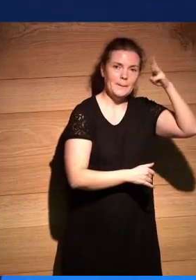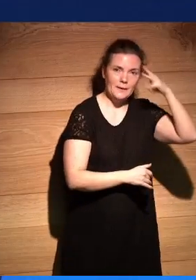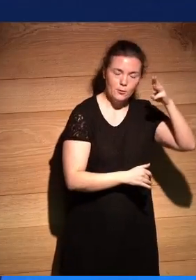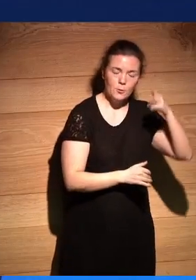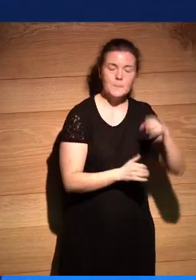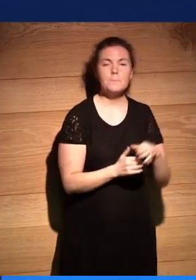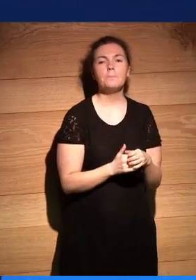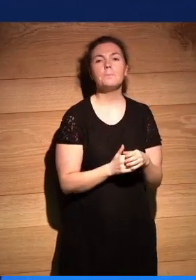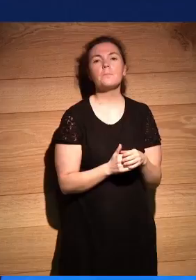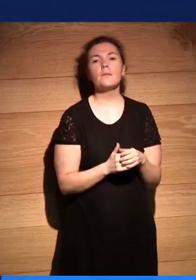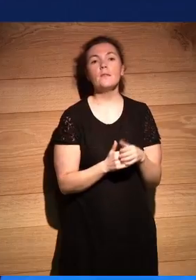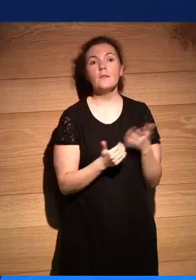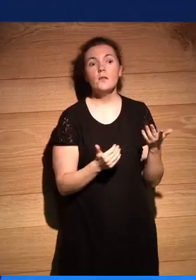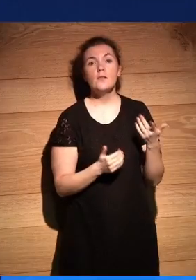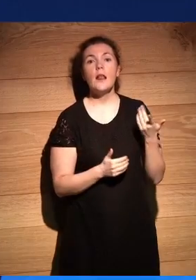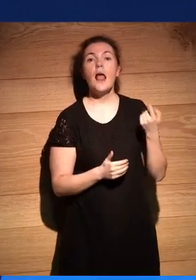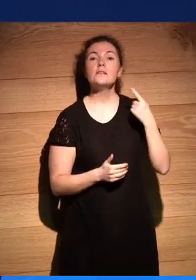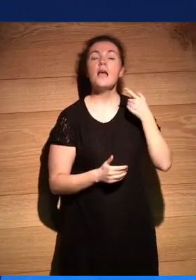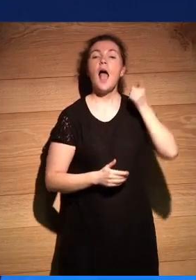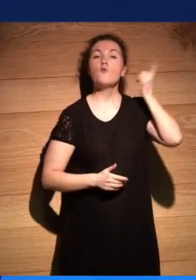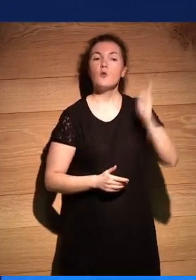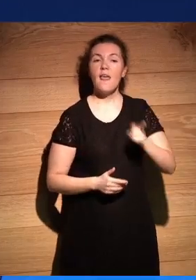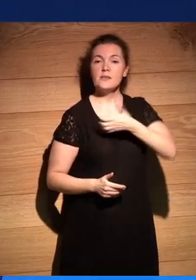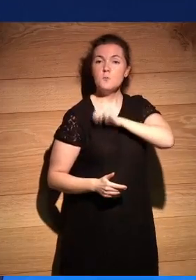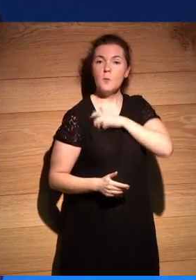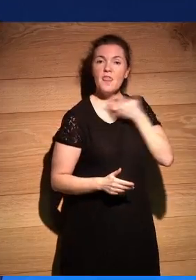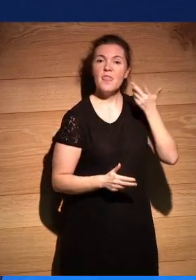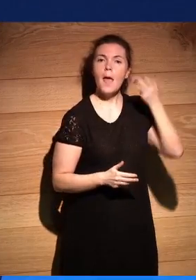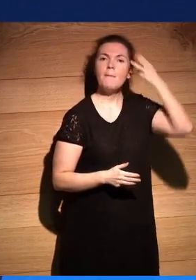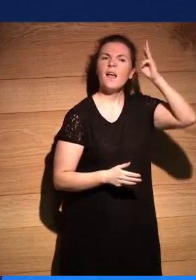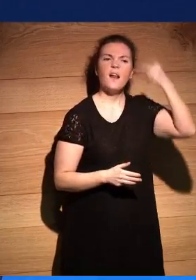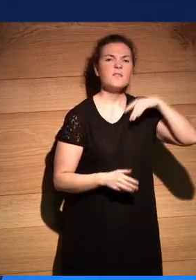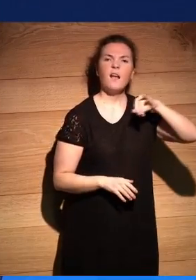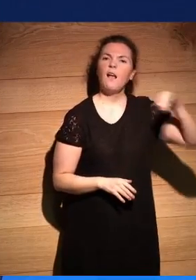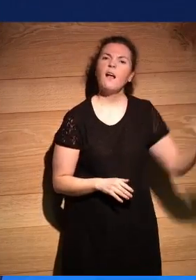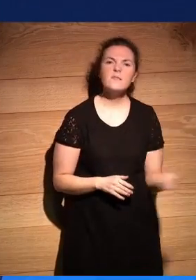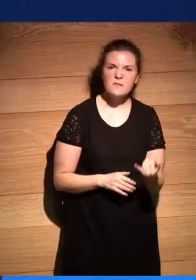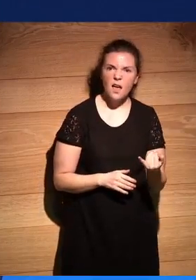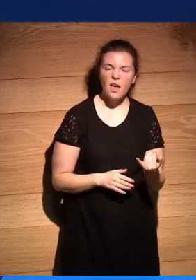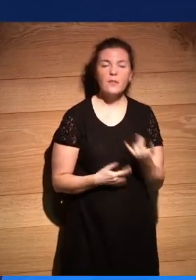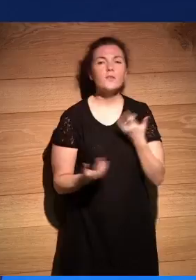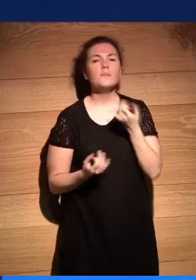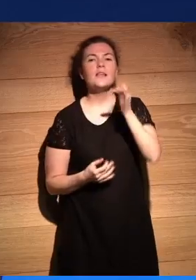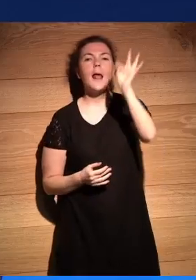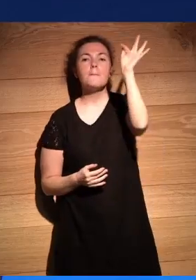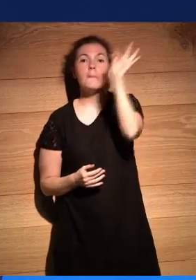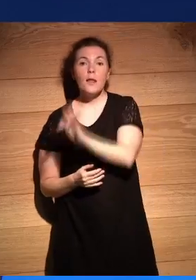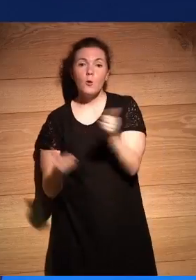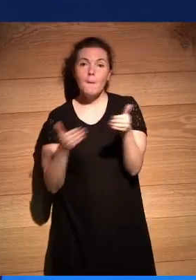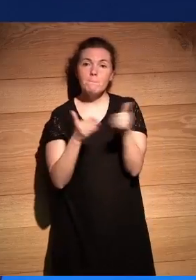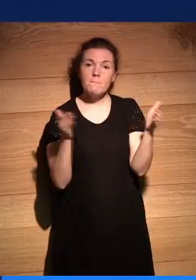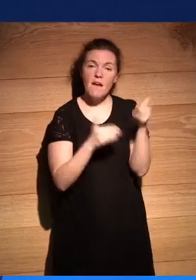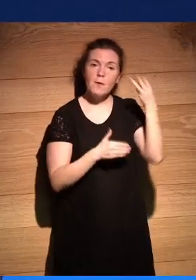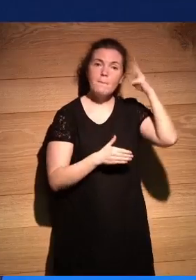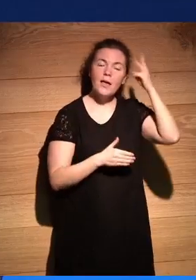que las autoridades y la policía mexicana ya estaban tan cansadas de esto que la película cuando se estrenó en México el gobierno